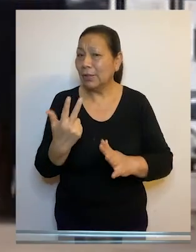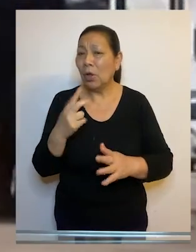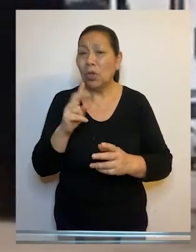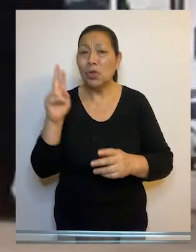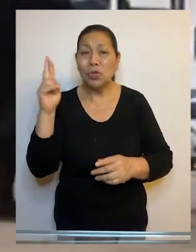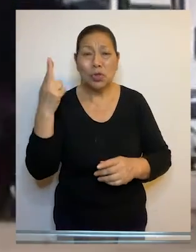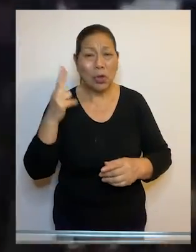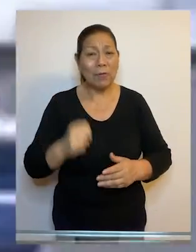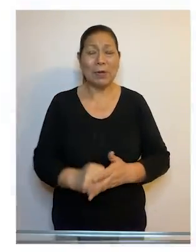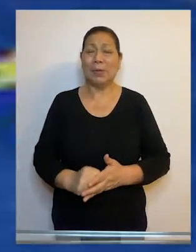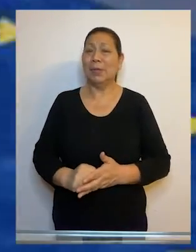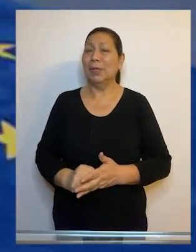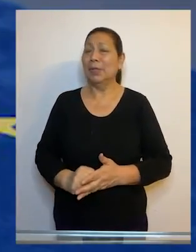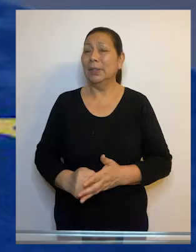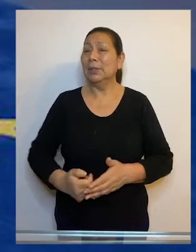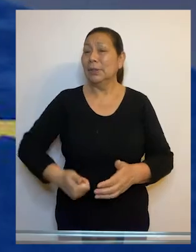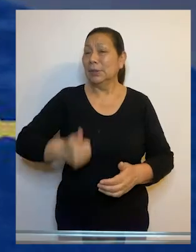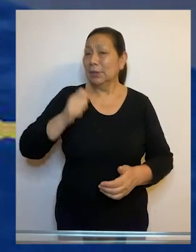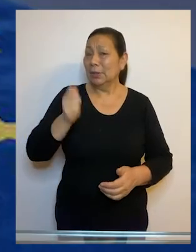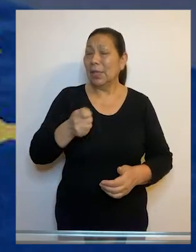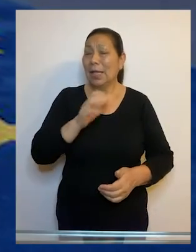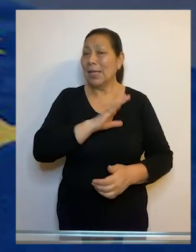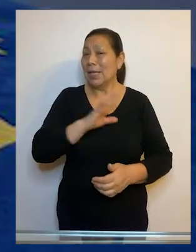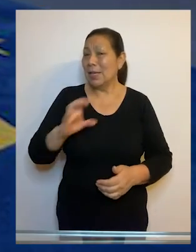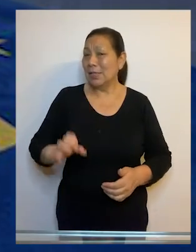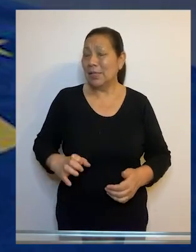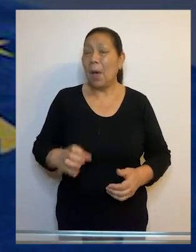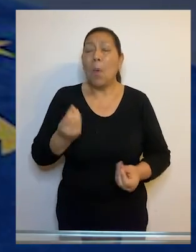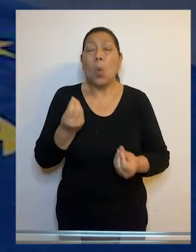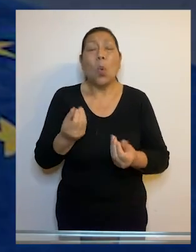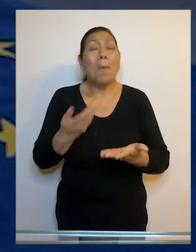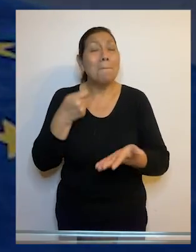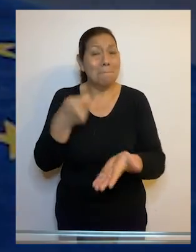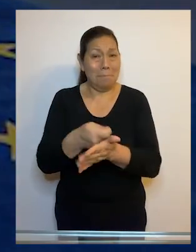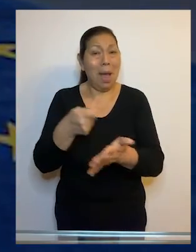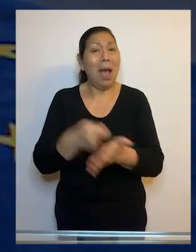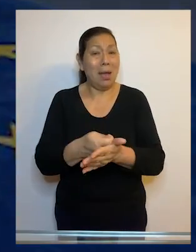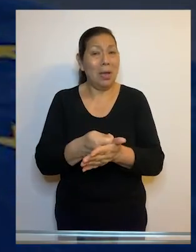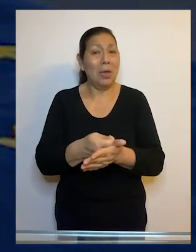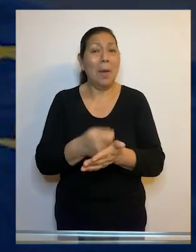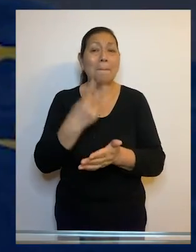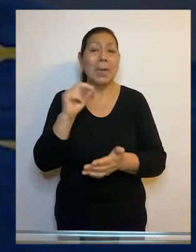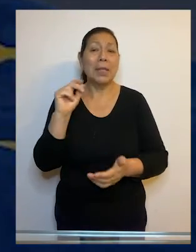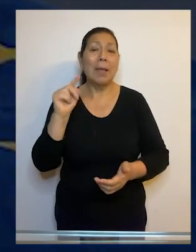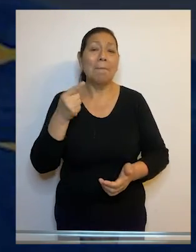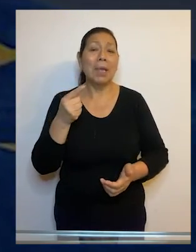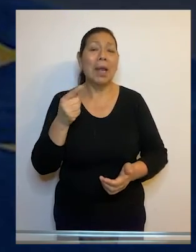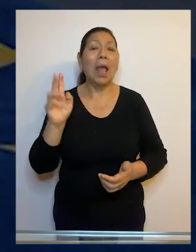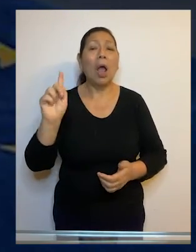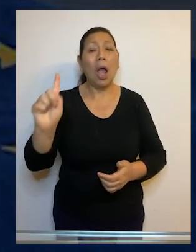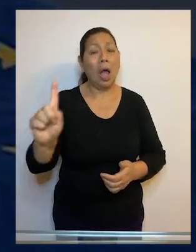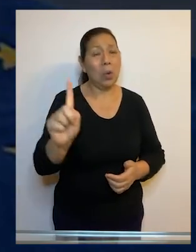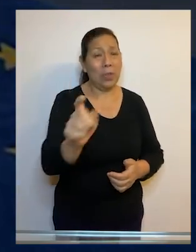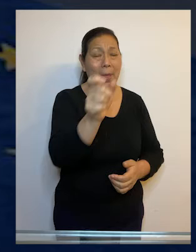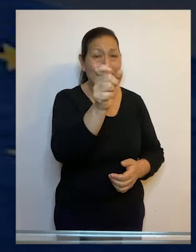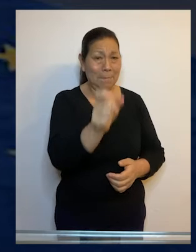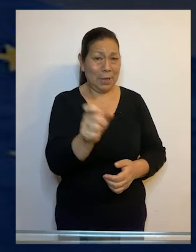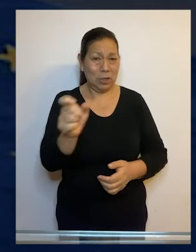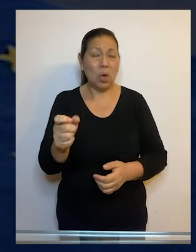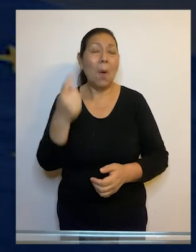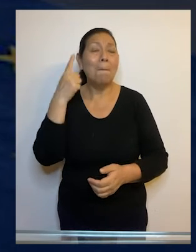contra la delincuencia. La Corte sancionó al Estado demandado con una indemnización de 20.000 euros a cada